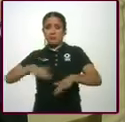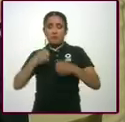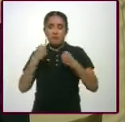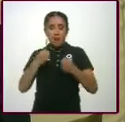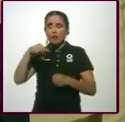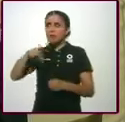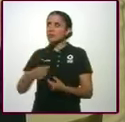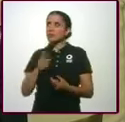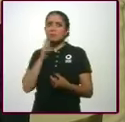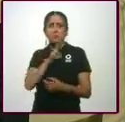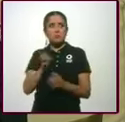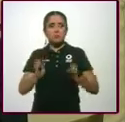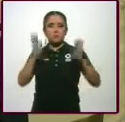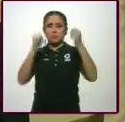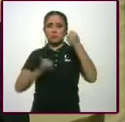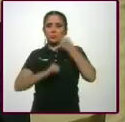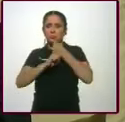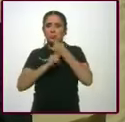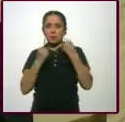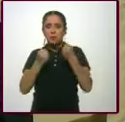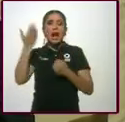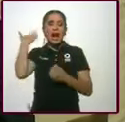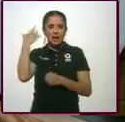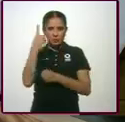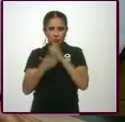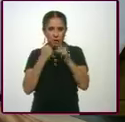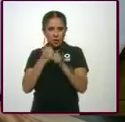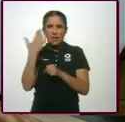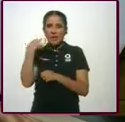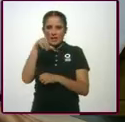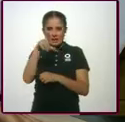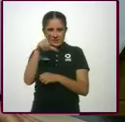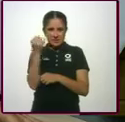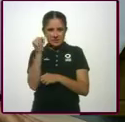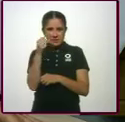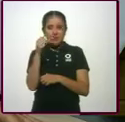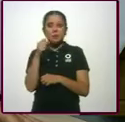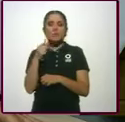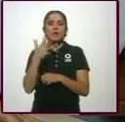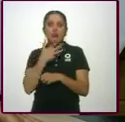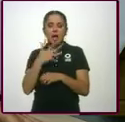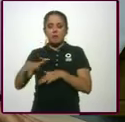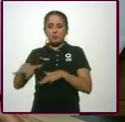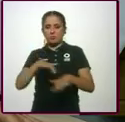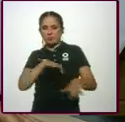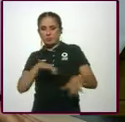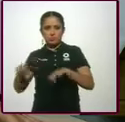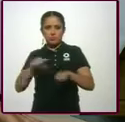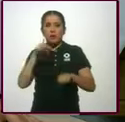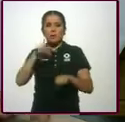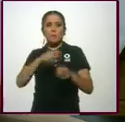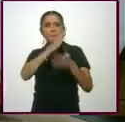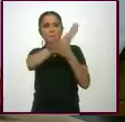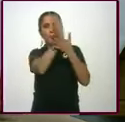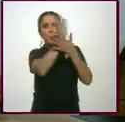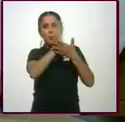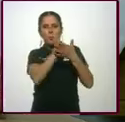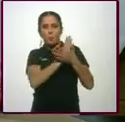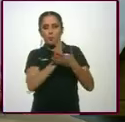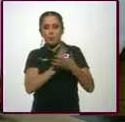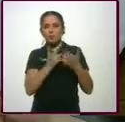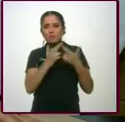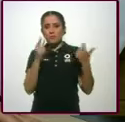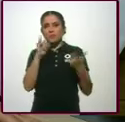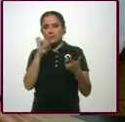tuvo ahí un tiempo... Un daño. Un daño. un daño en el 17. Sí. En septiembre del 17 tuvimos un daño, pero se está